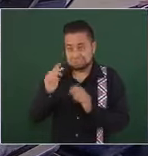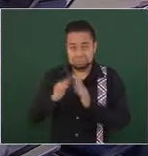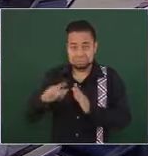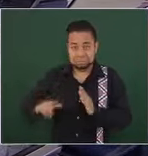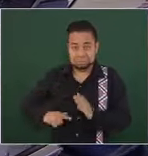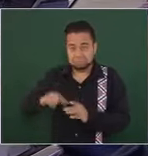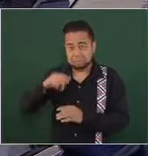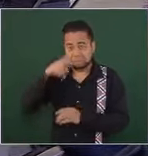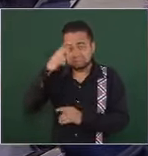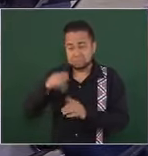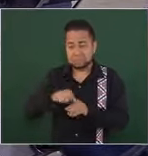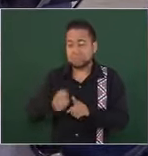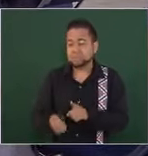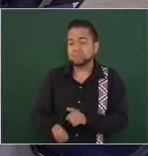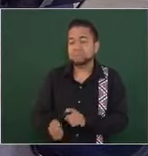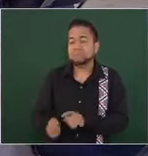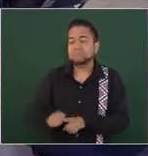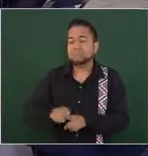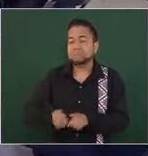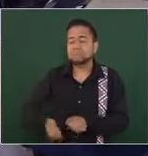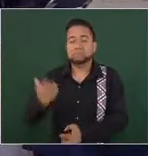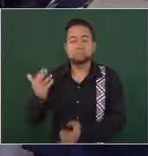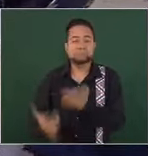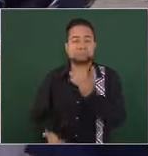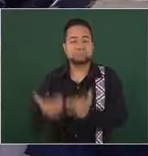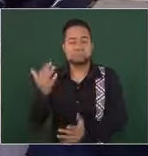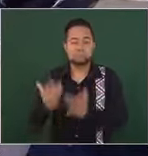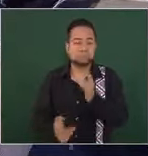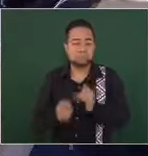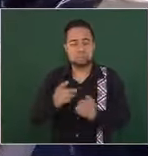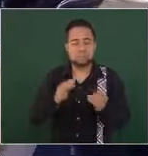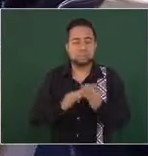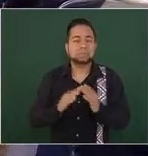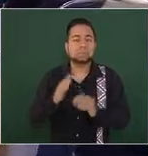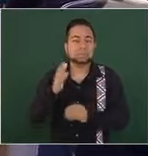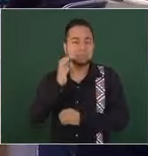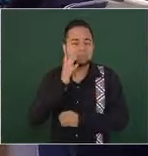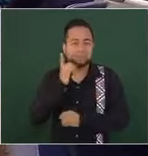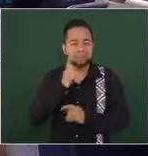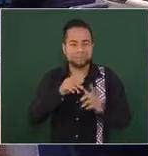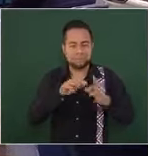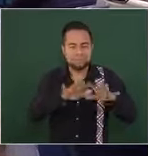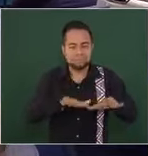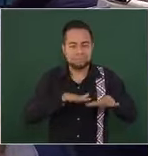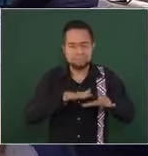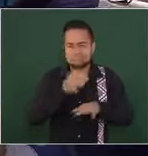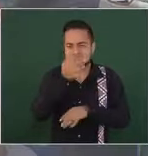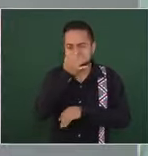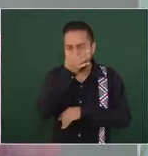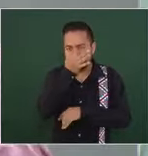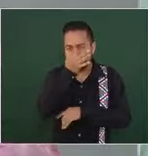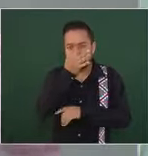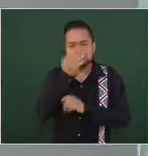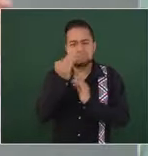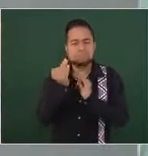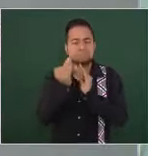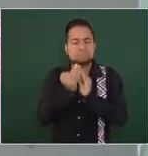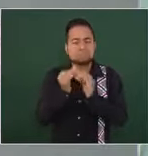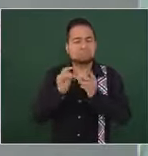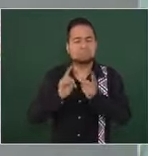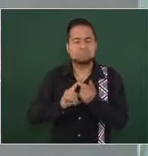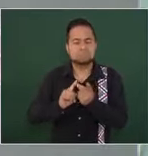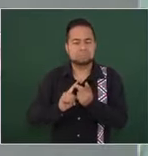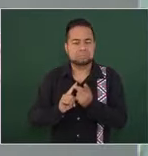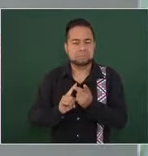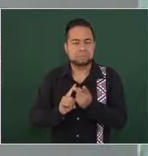un accidente lo que era el recinto del Congreso muy cerca de la casa